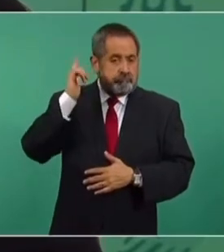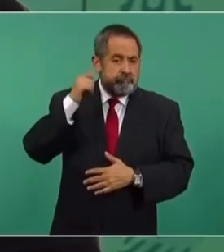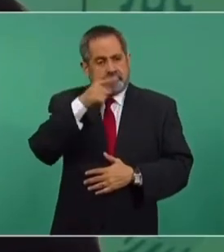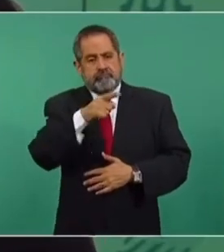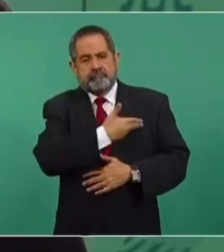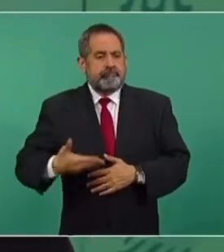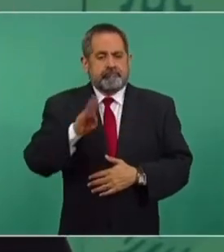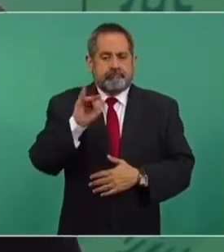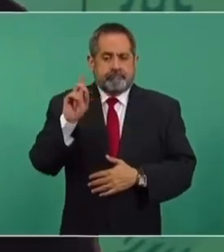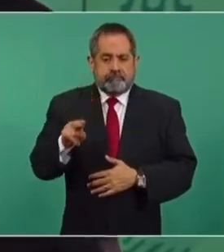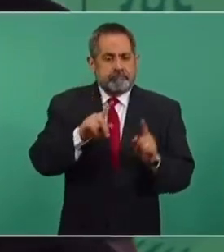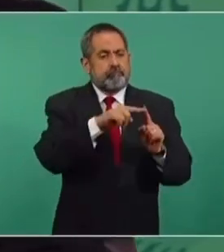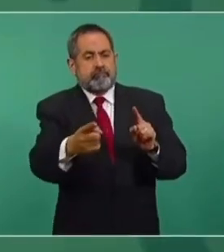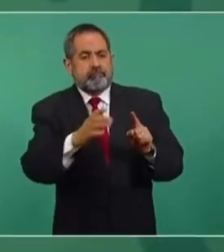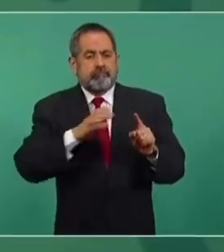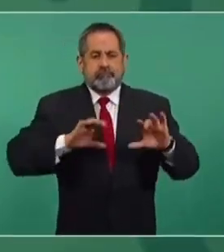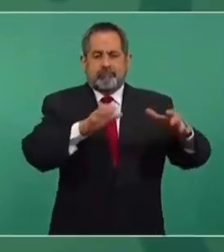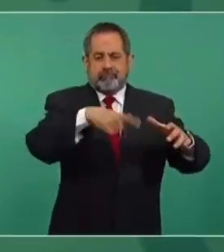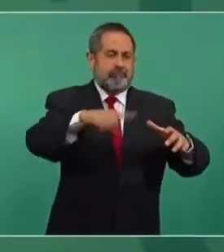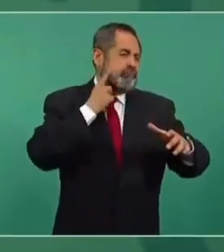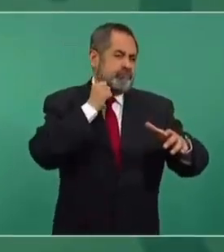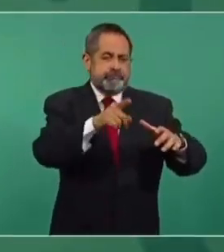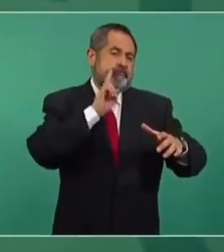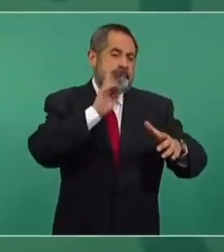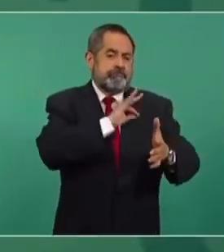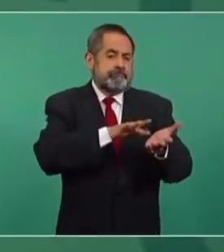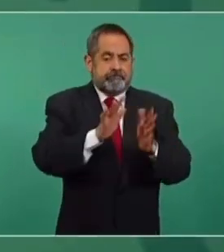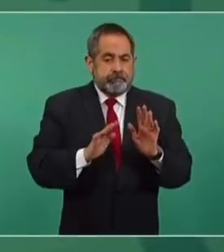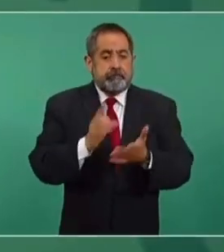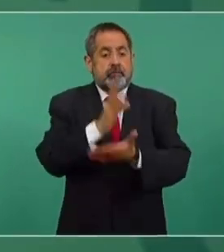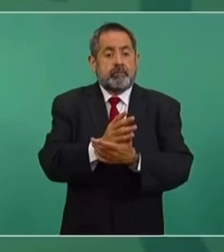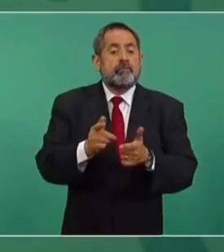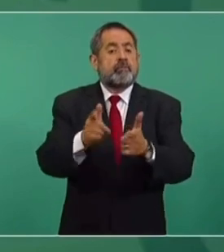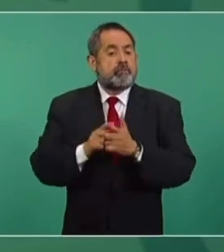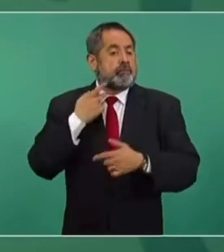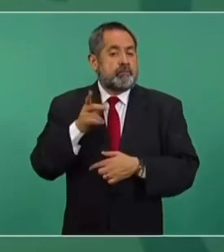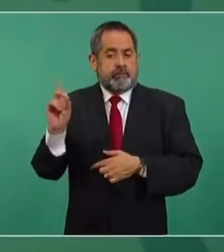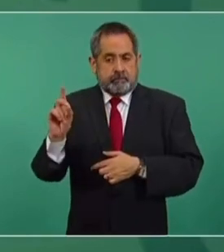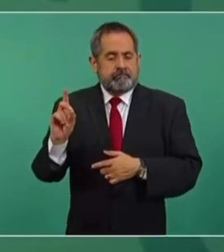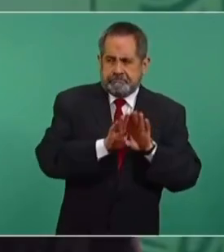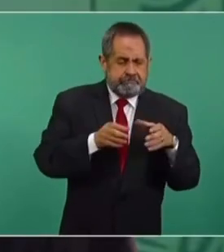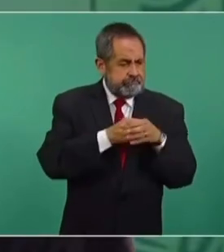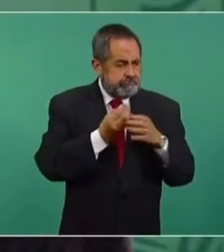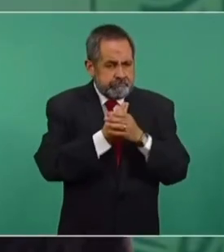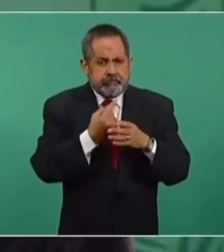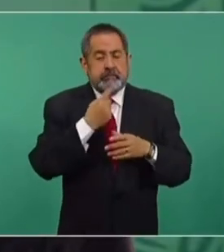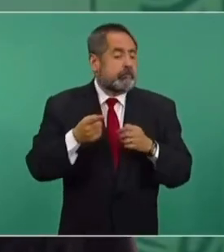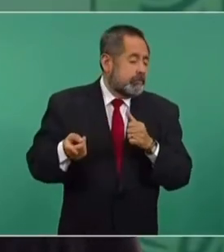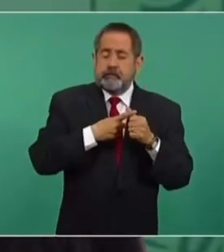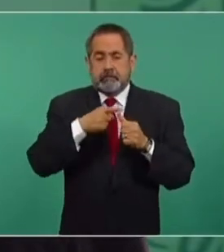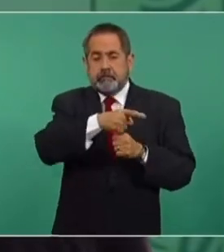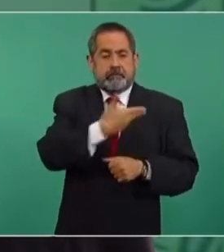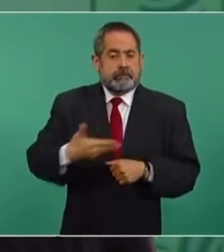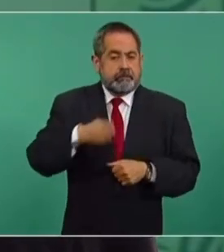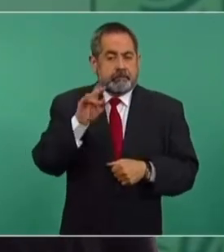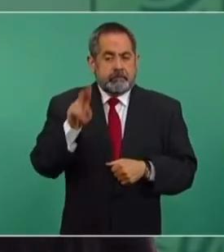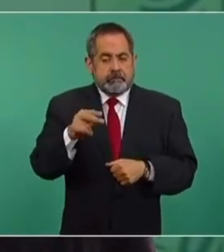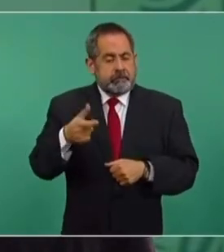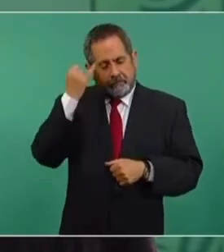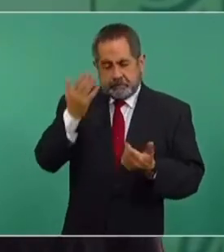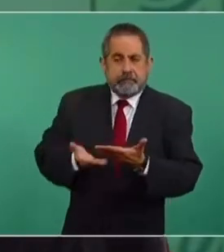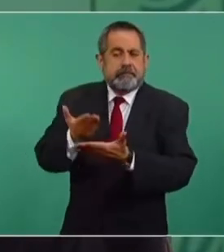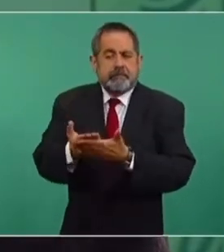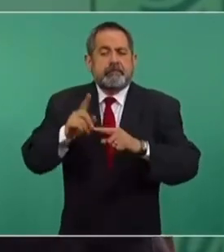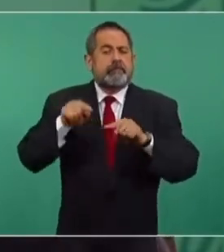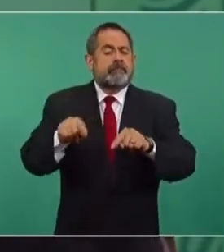que el presidente Biden cuente con el apoyo del Congreso, de legisladores, lo dije, no sólo del Partido Demócrata, sino también del Partido Republicano. Lo primero que planteó el presidente Biden